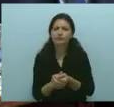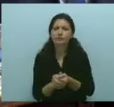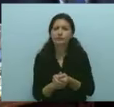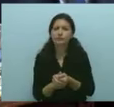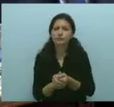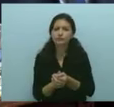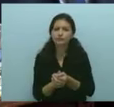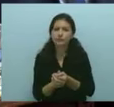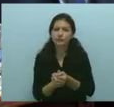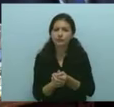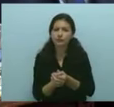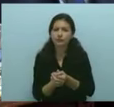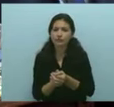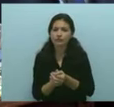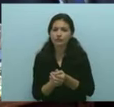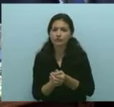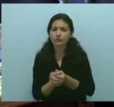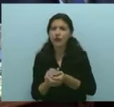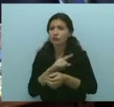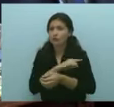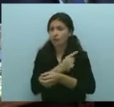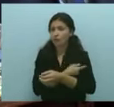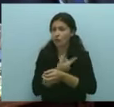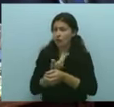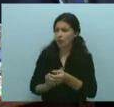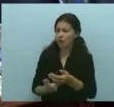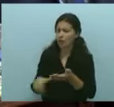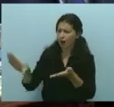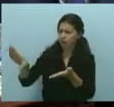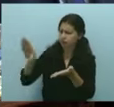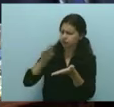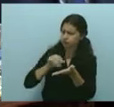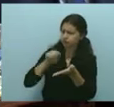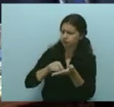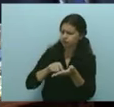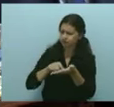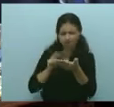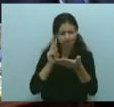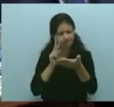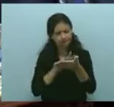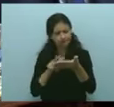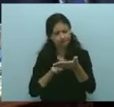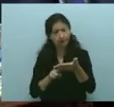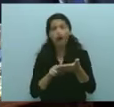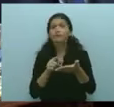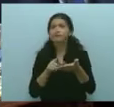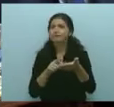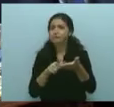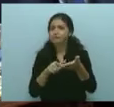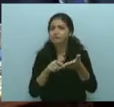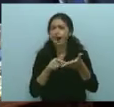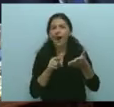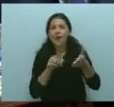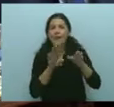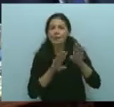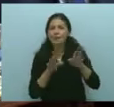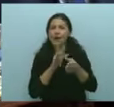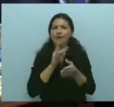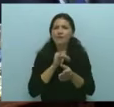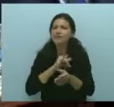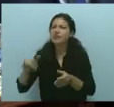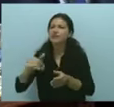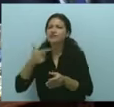tomada luego por el Poder Ejecutivo que envía ese mensaje al Senado